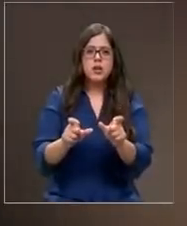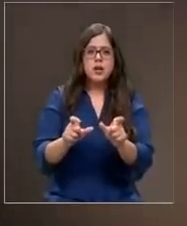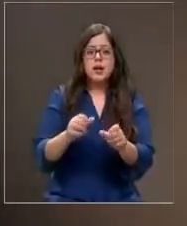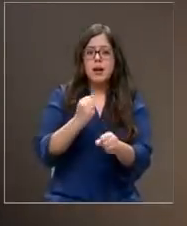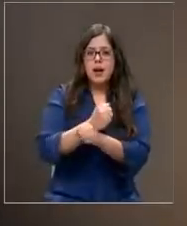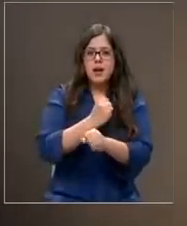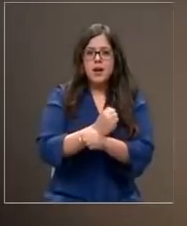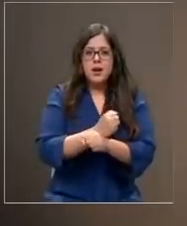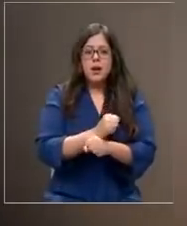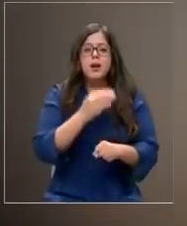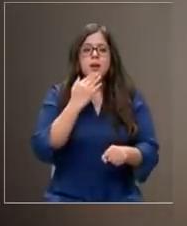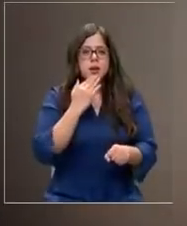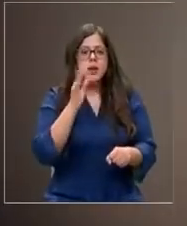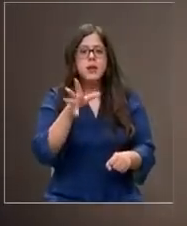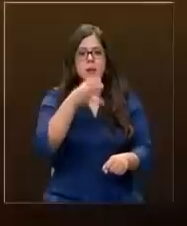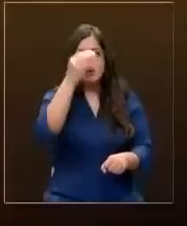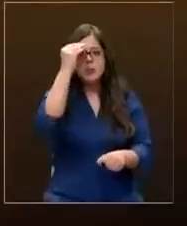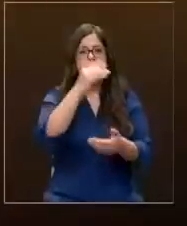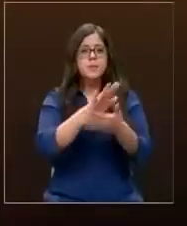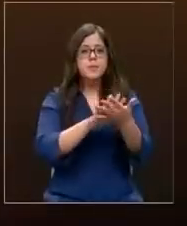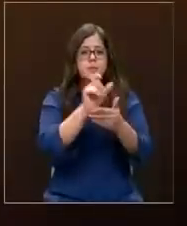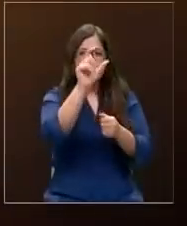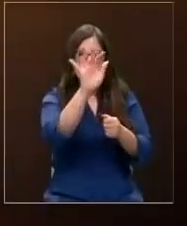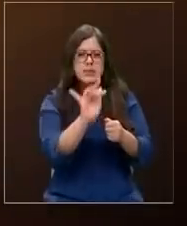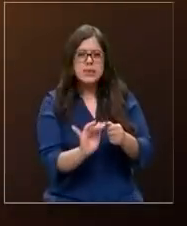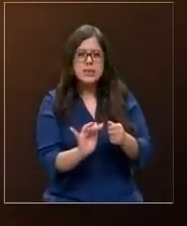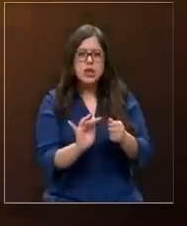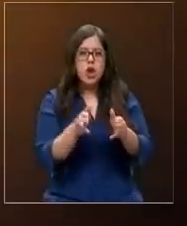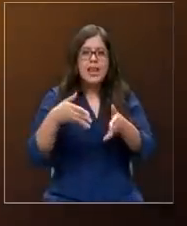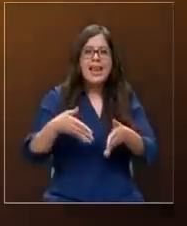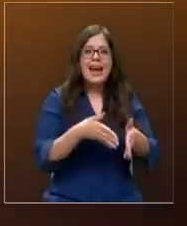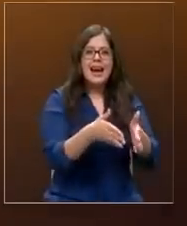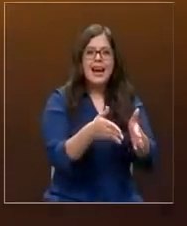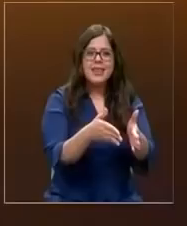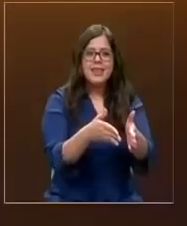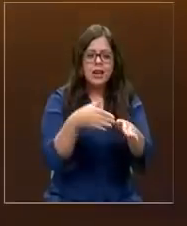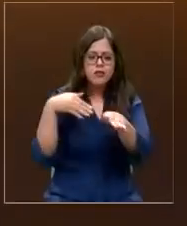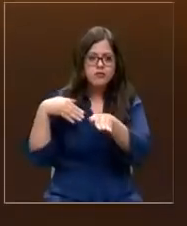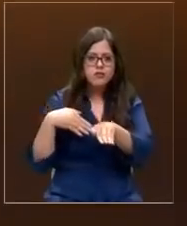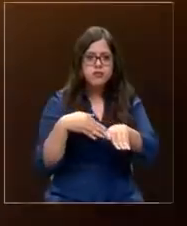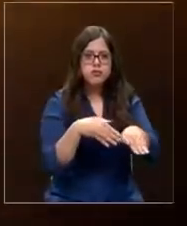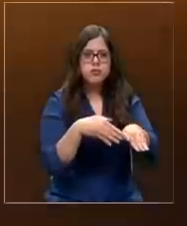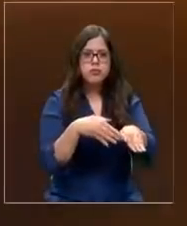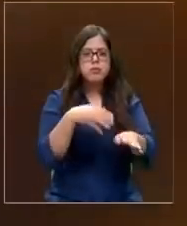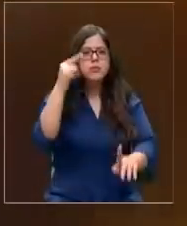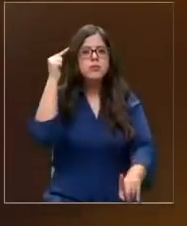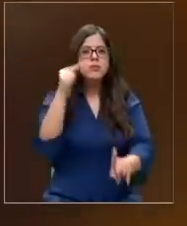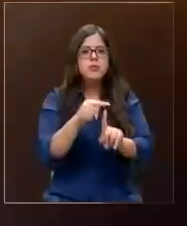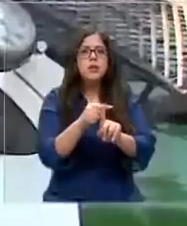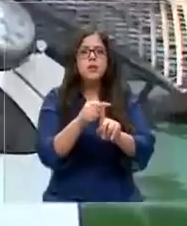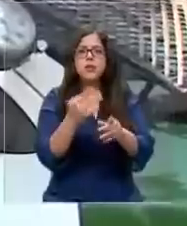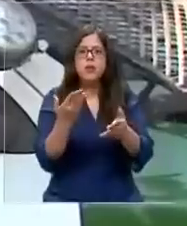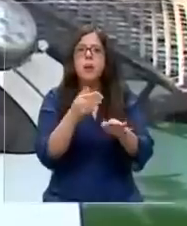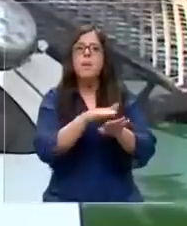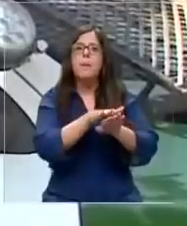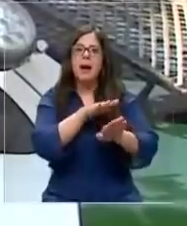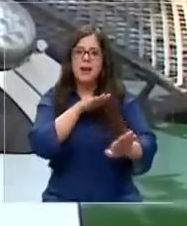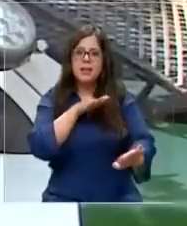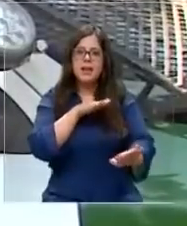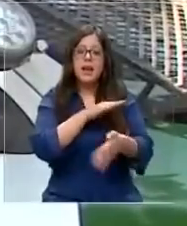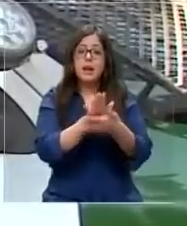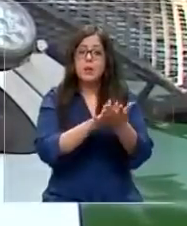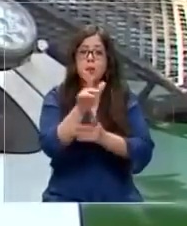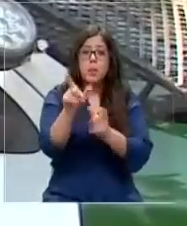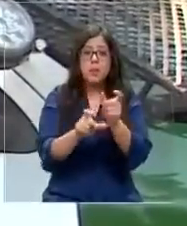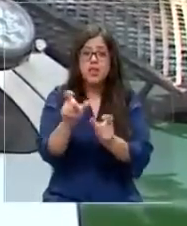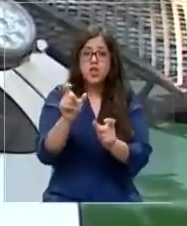también se toman las consideraciones como características de las vías donde van estos sujetos huyendo. Con qué finalidad poder evitar que personas que